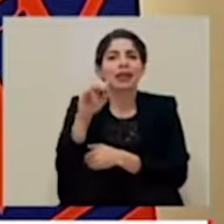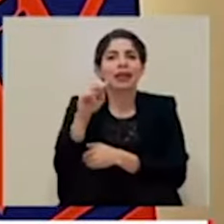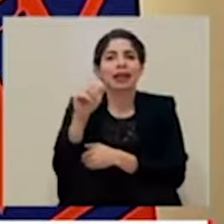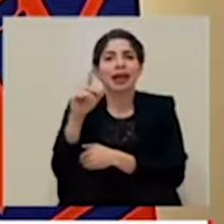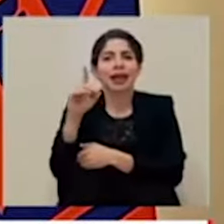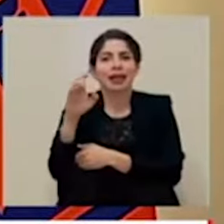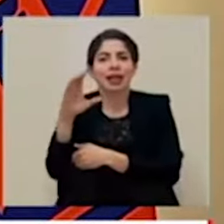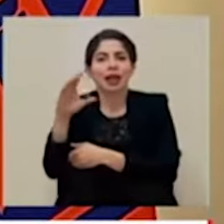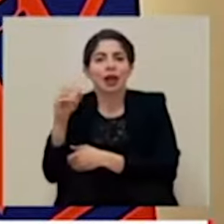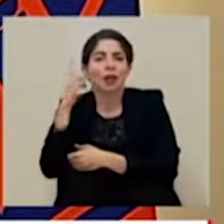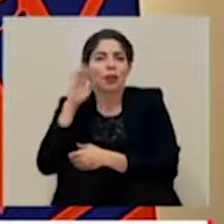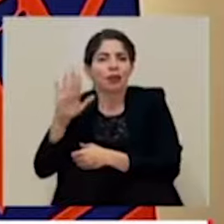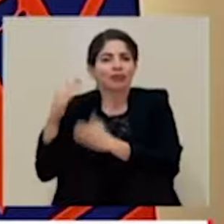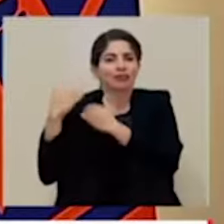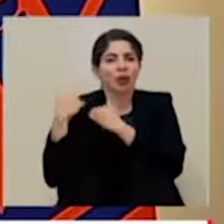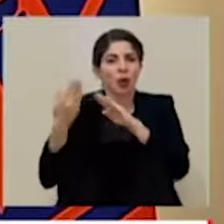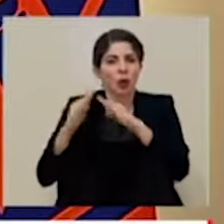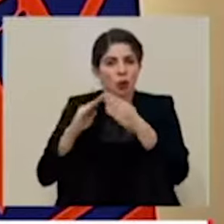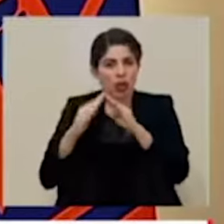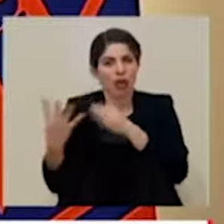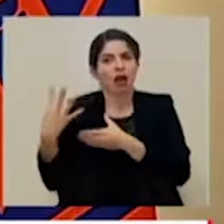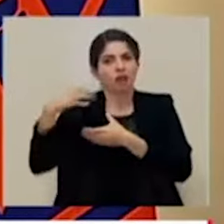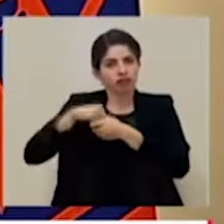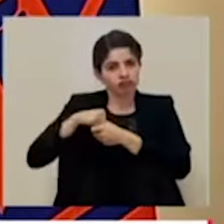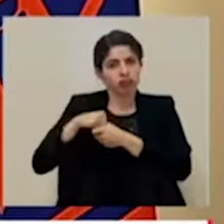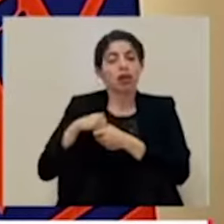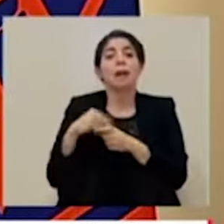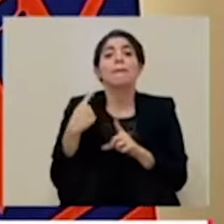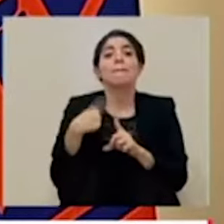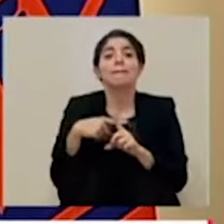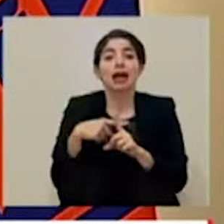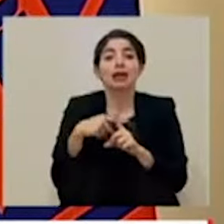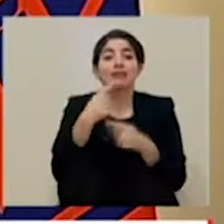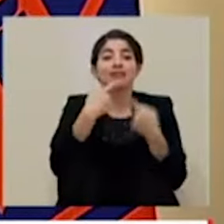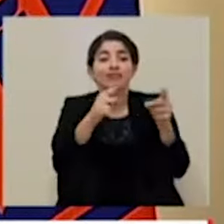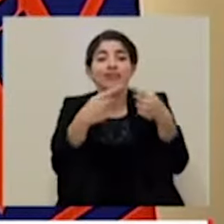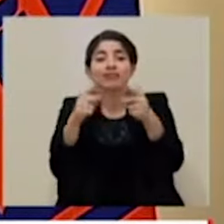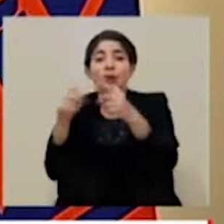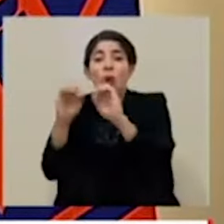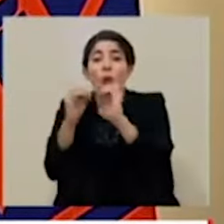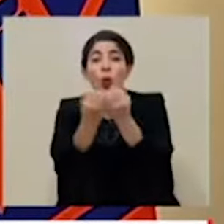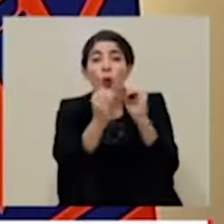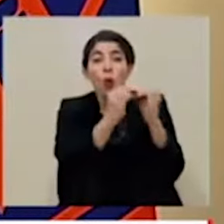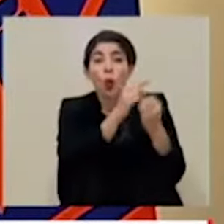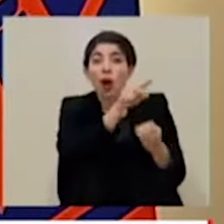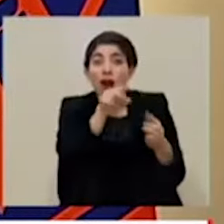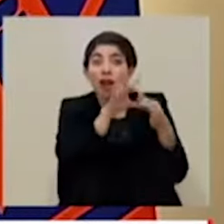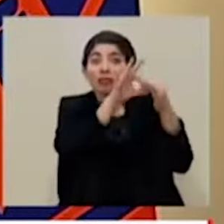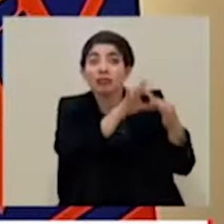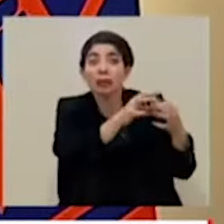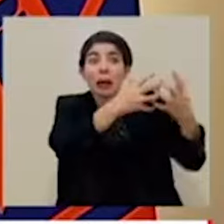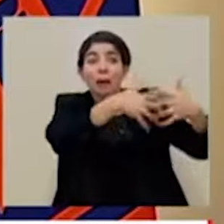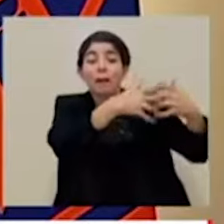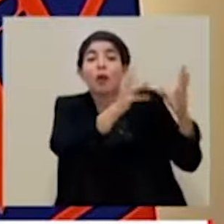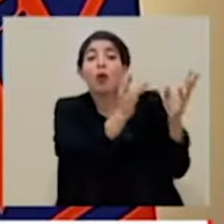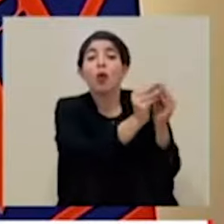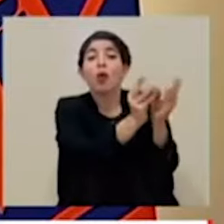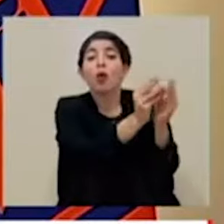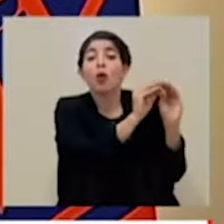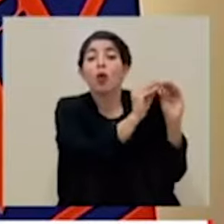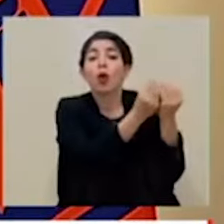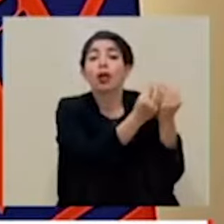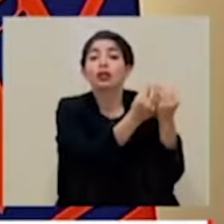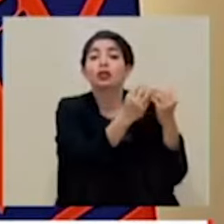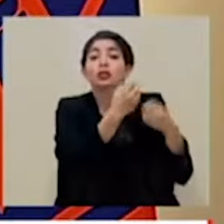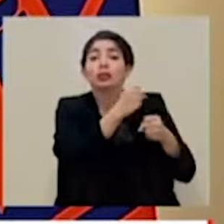su participación en la parte comunitaria, y asimismo las organizaciones que agrupan a las corporaciones municipales, tales